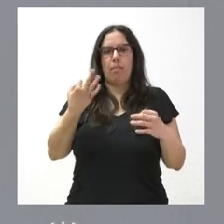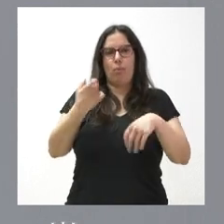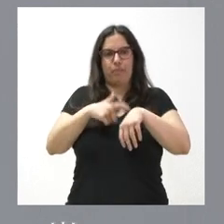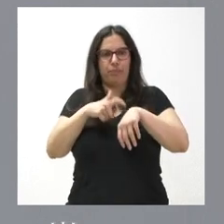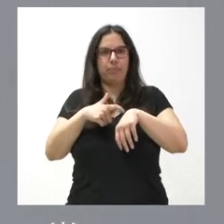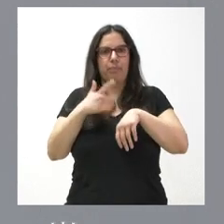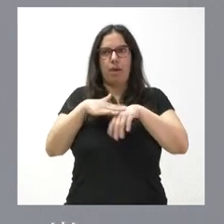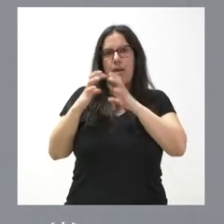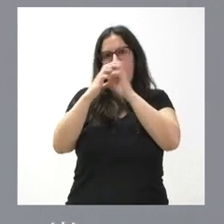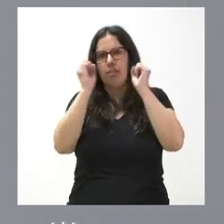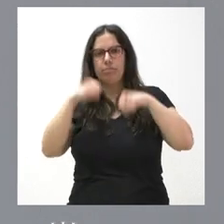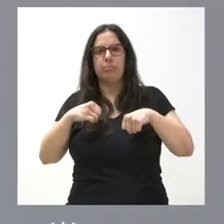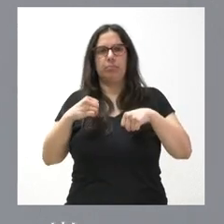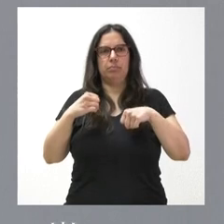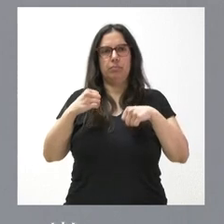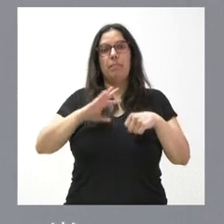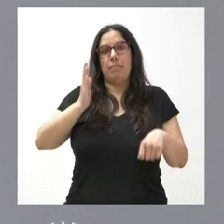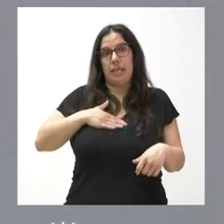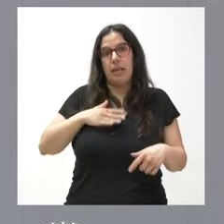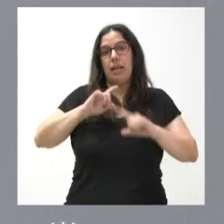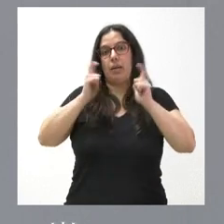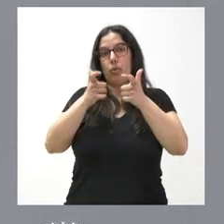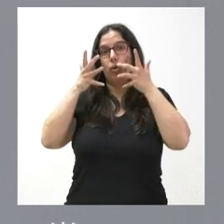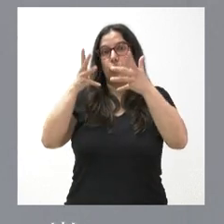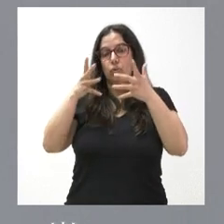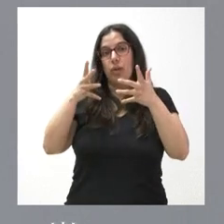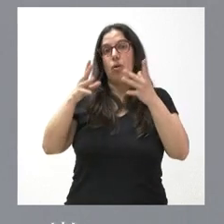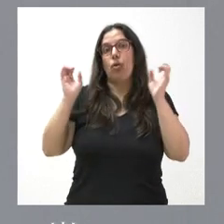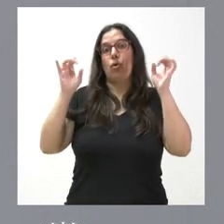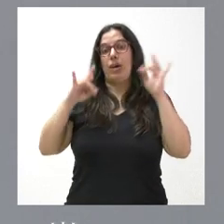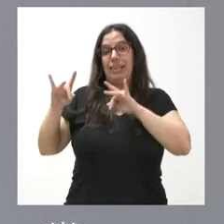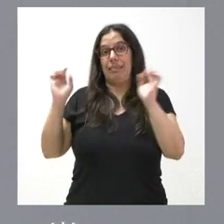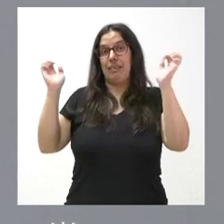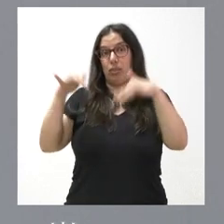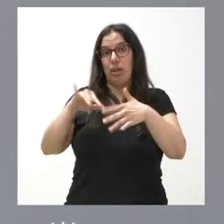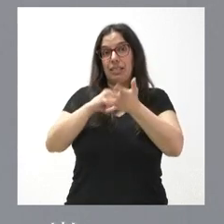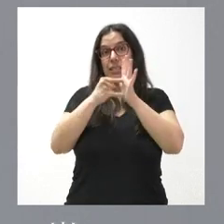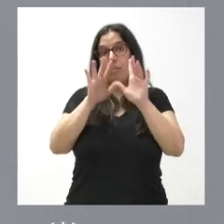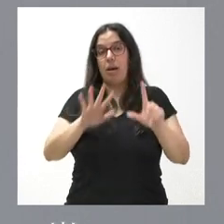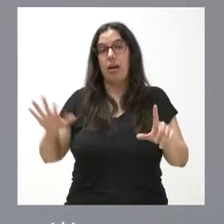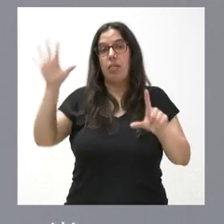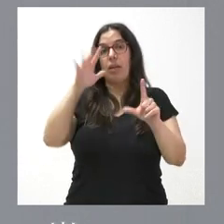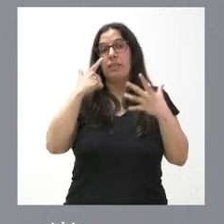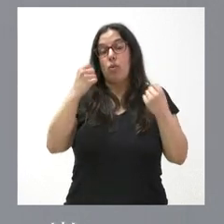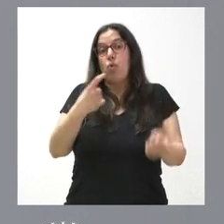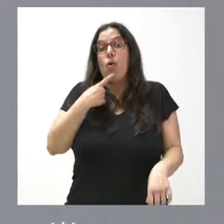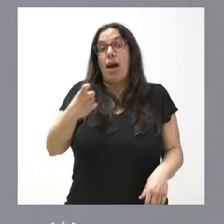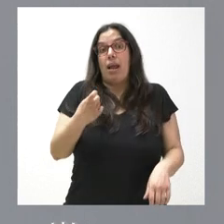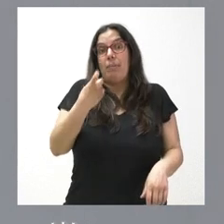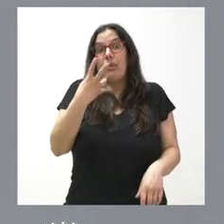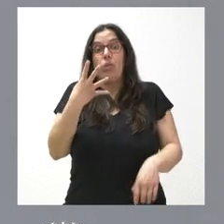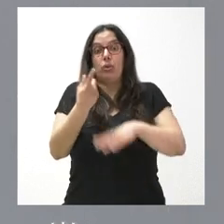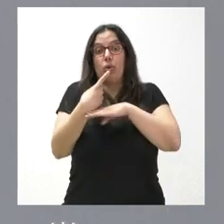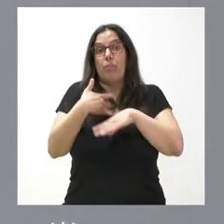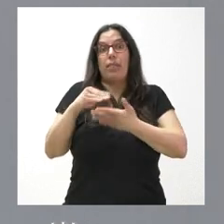para el consenso y para el acuerdo. Y mañana hay una reunión del Consejo Interterritorial del Sistema Nacional de Salud. Ojalá en 24 horas pudieran